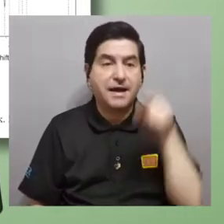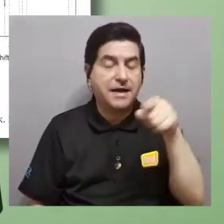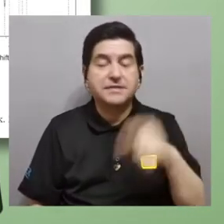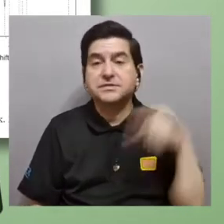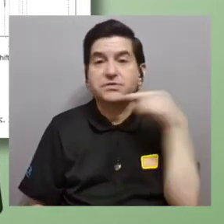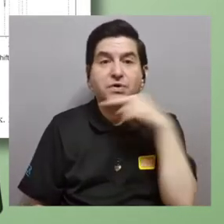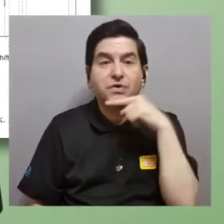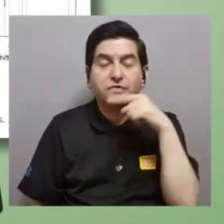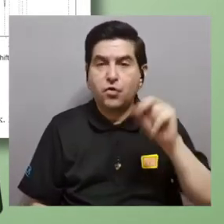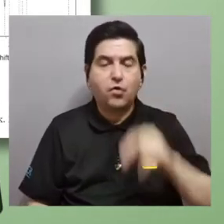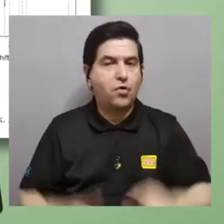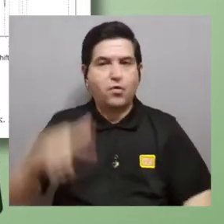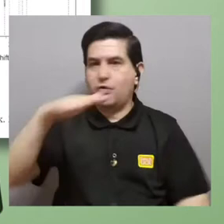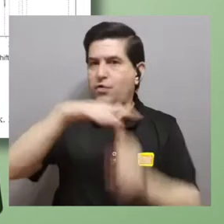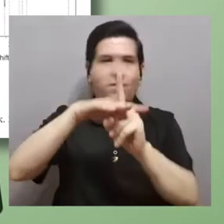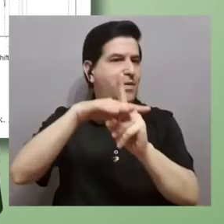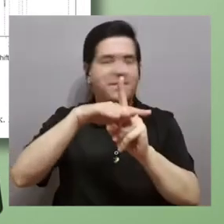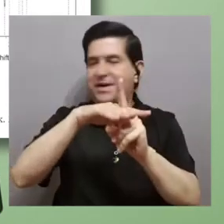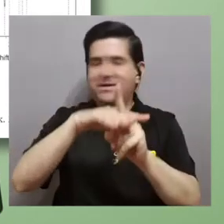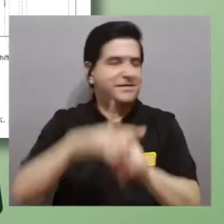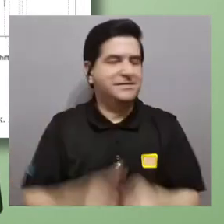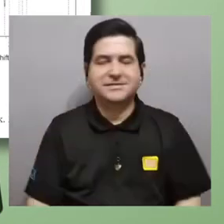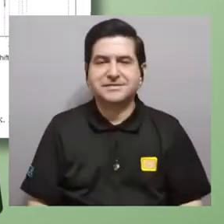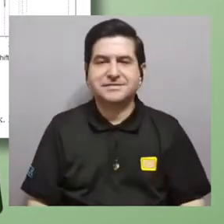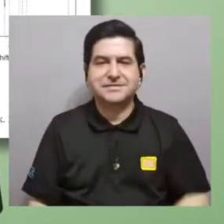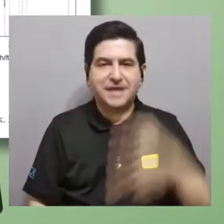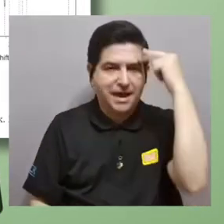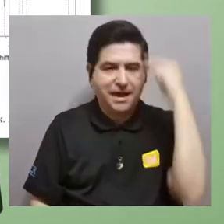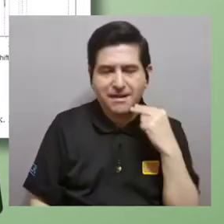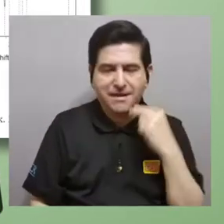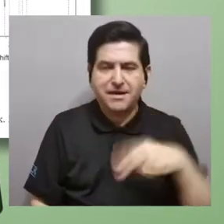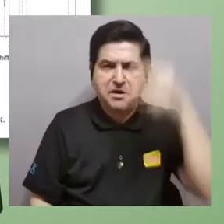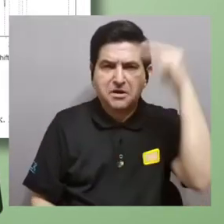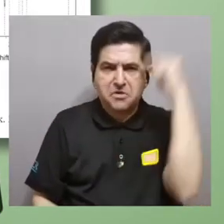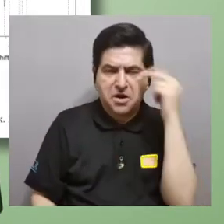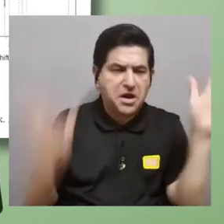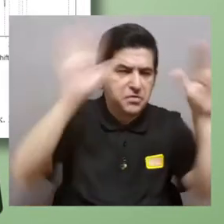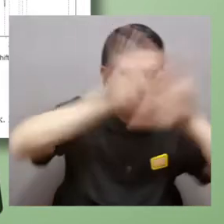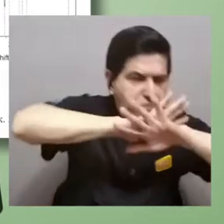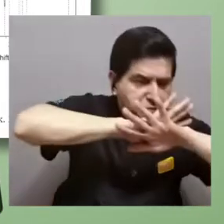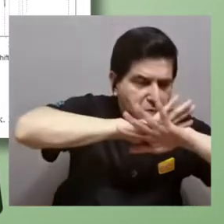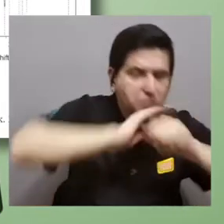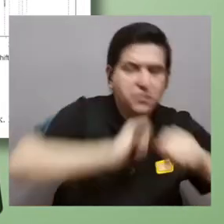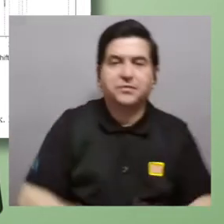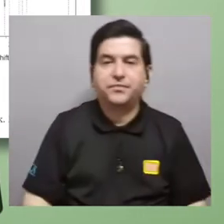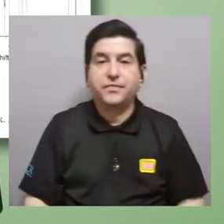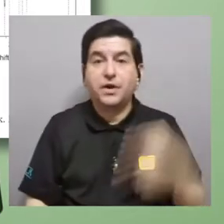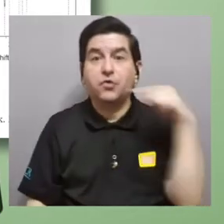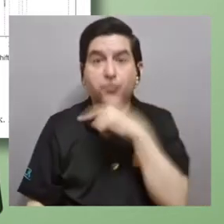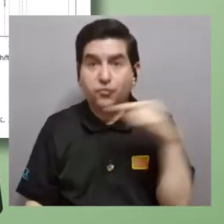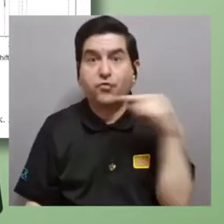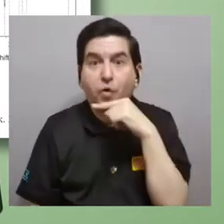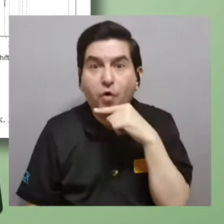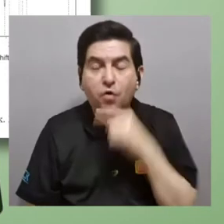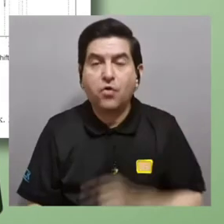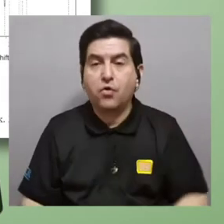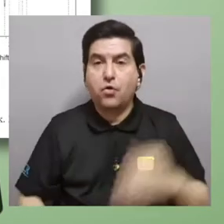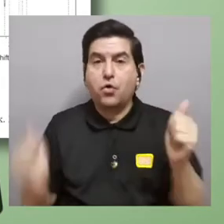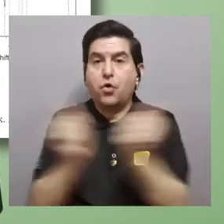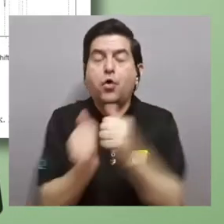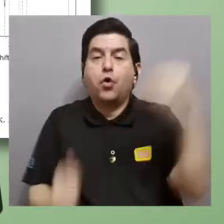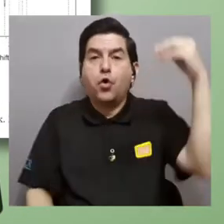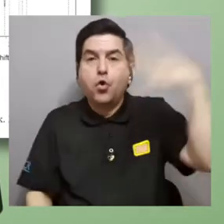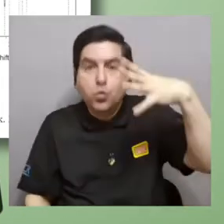muy, muy intensas, que no aparecen en las líneas, en las líneas negras. Las líneas negras son en oscuridad. Las líneas